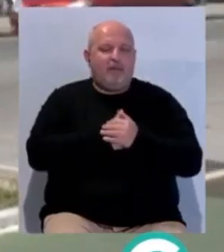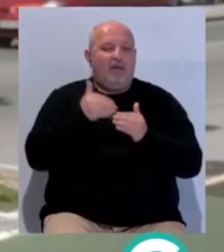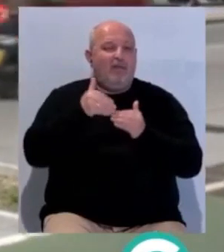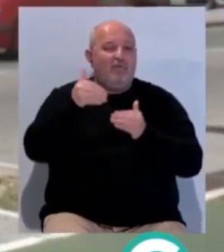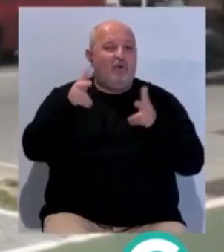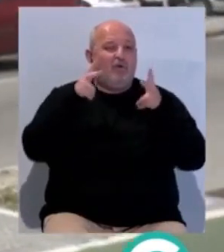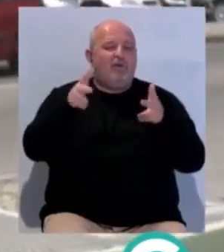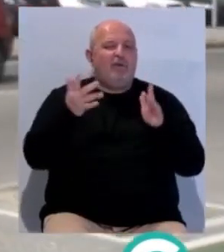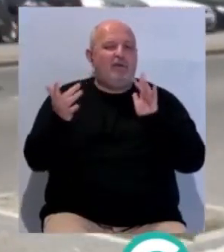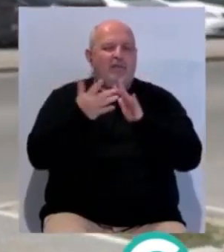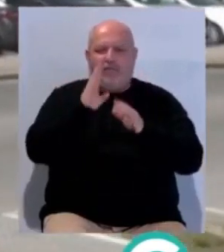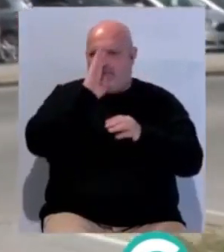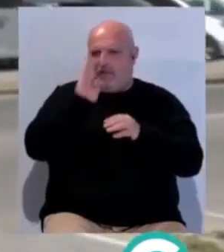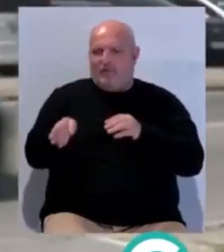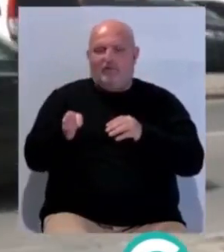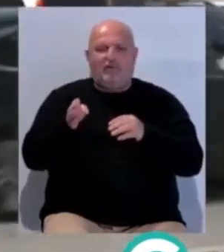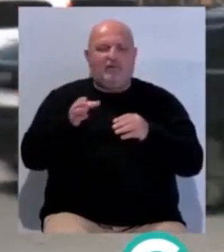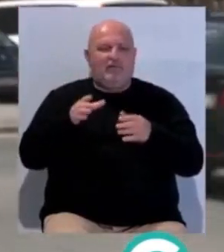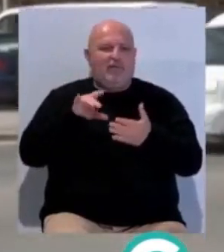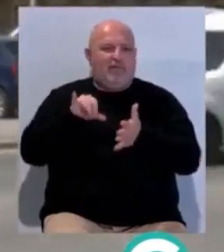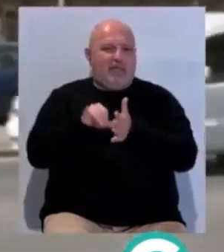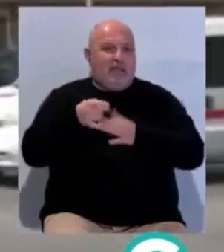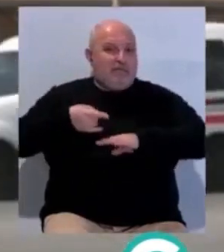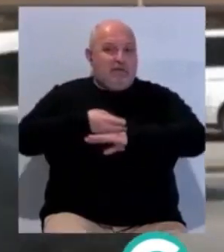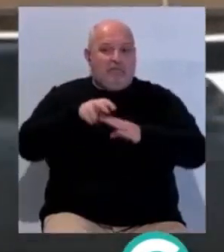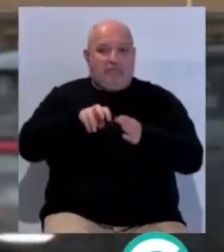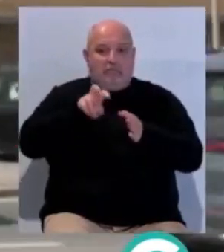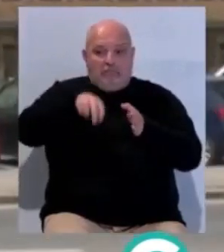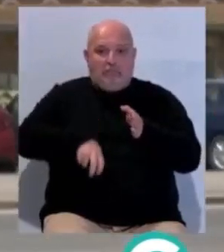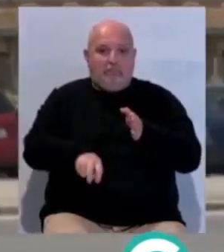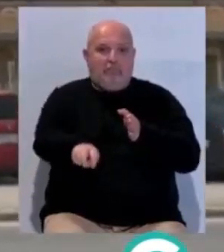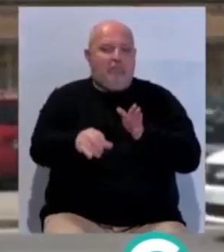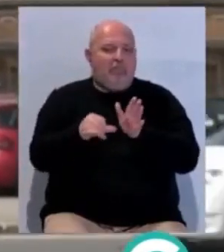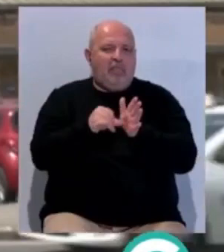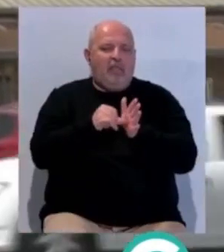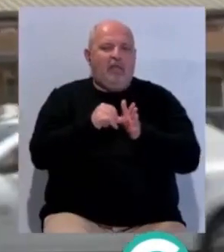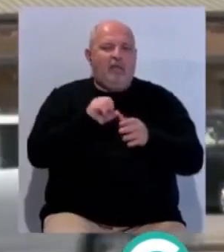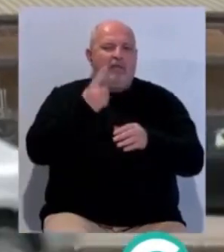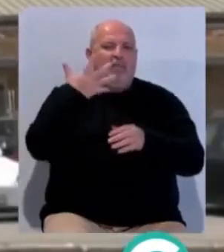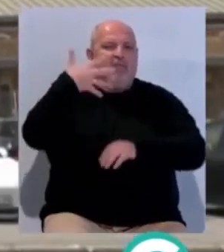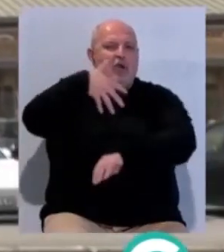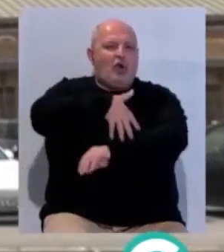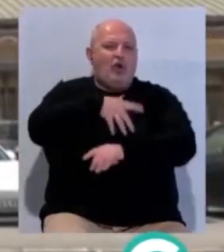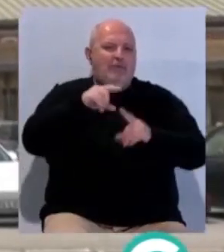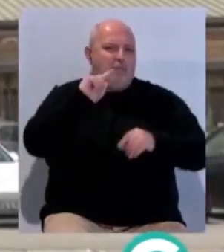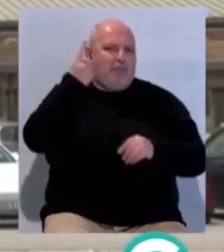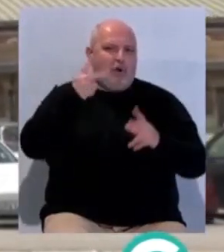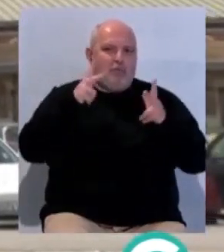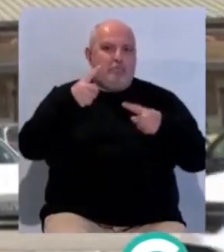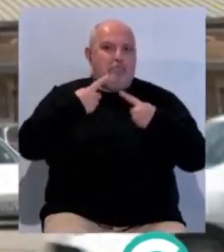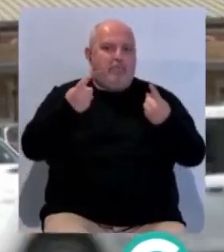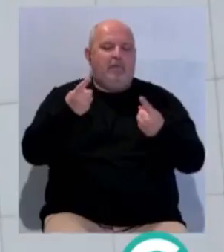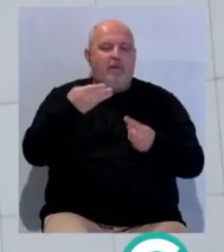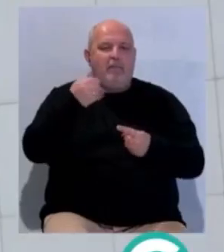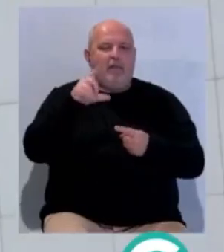futuro hotel estará conectado directamente con el vestíbulo de la estación y supondrá uno de los primeros de 5 estrellas en la capital. El